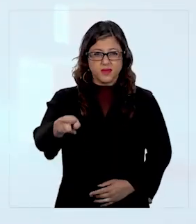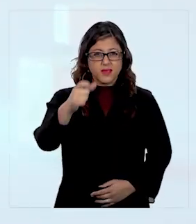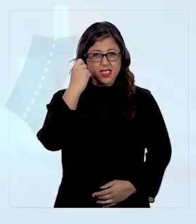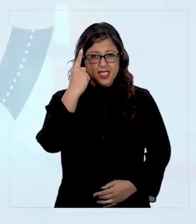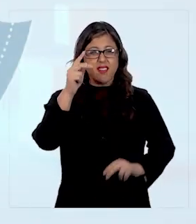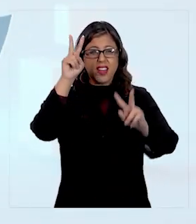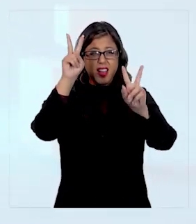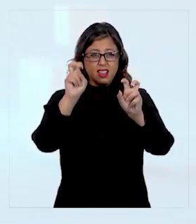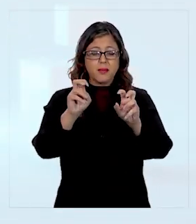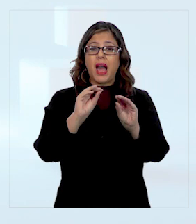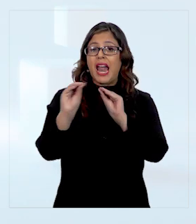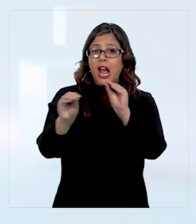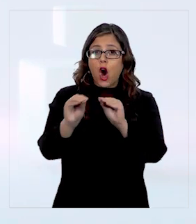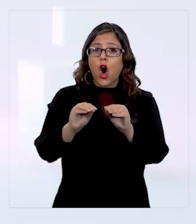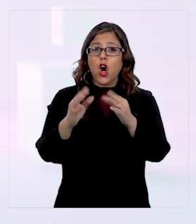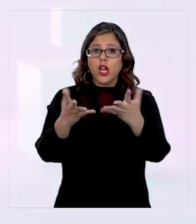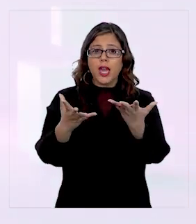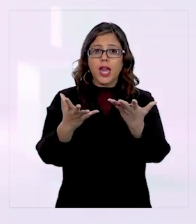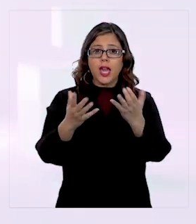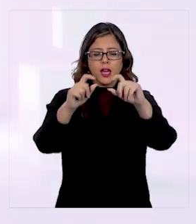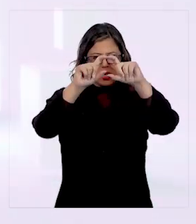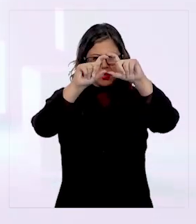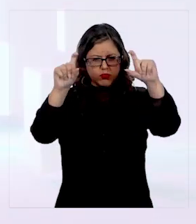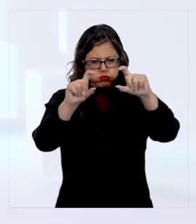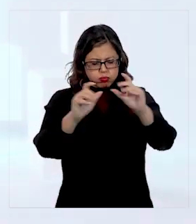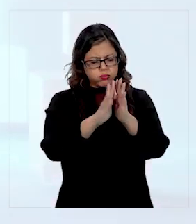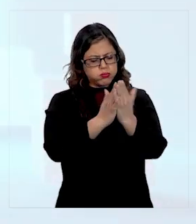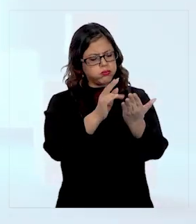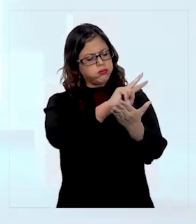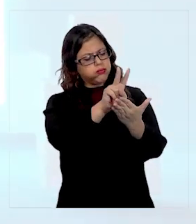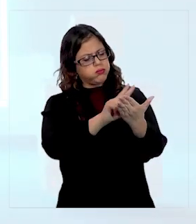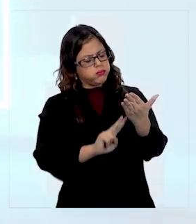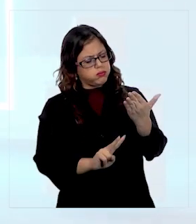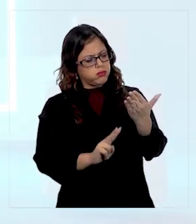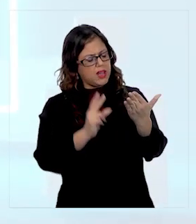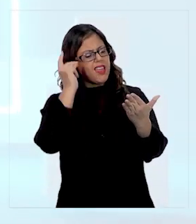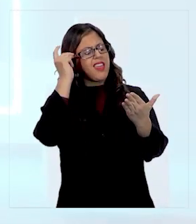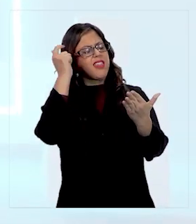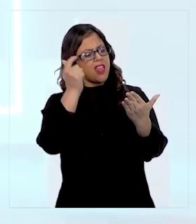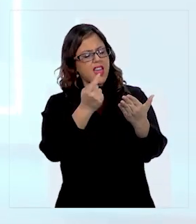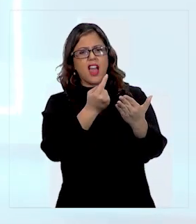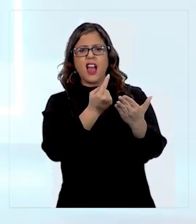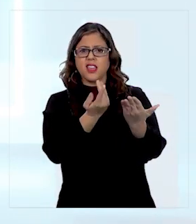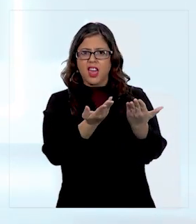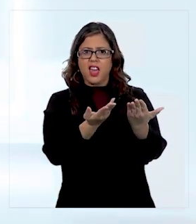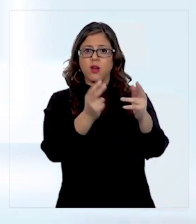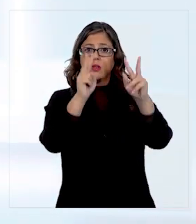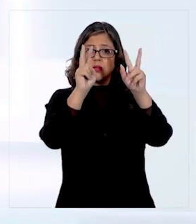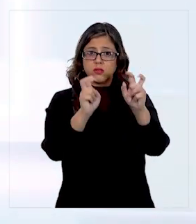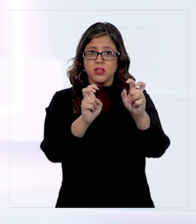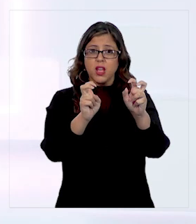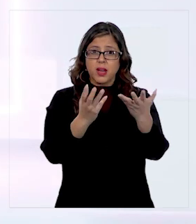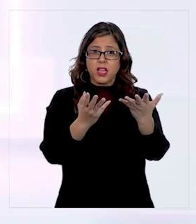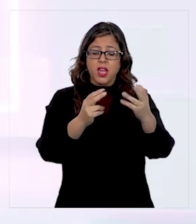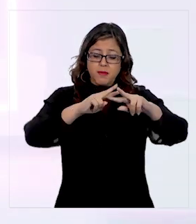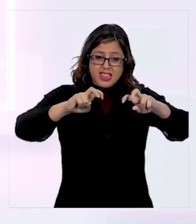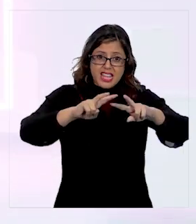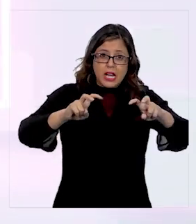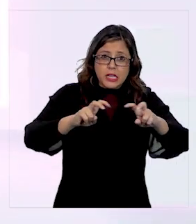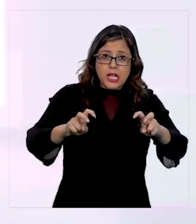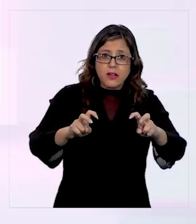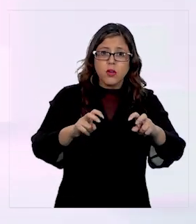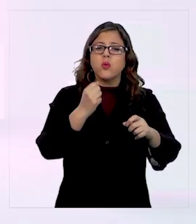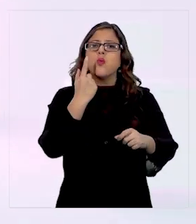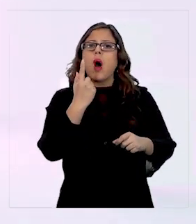¿Sabías que la opción recomendable para citar ideas y fragmentos de otros autores en un texto académico investigativo